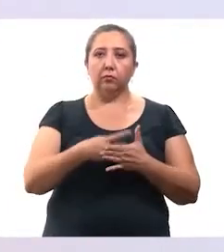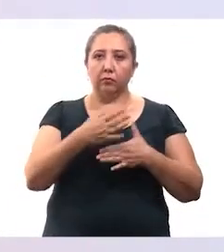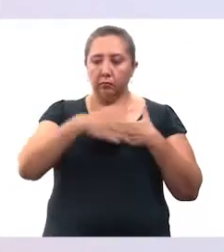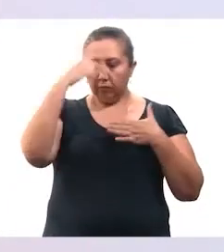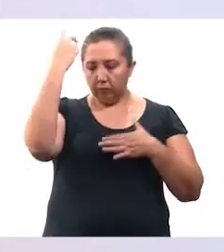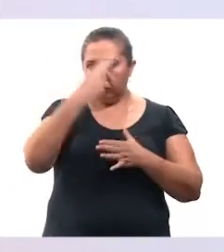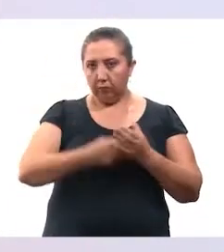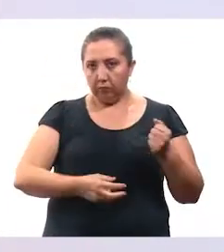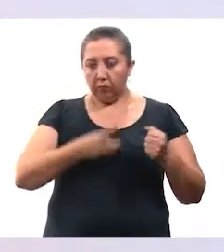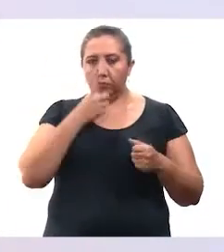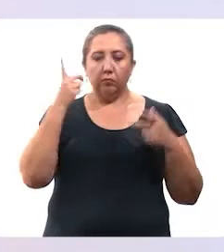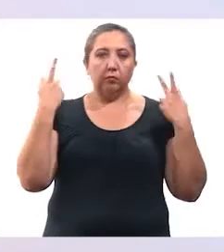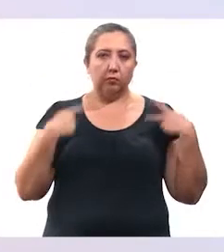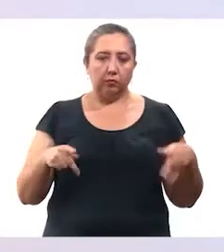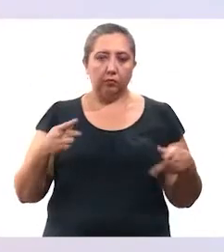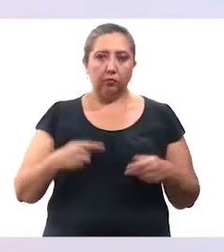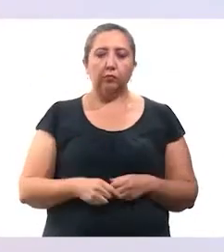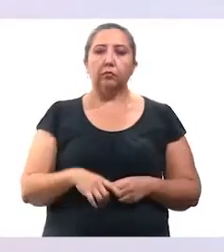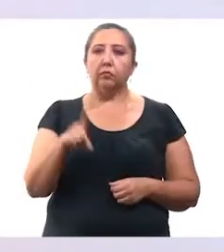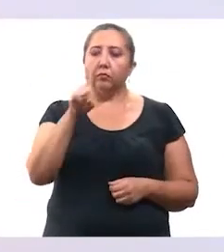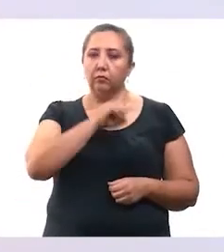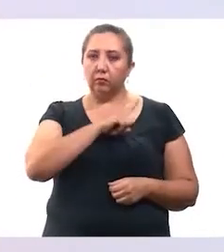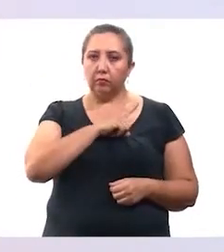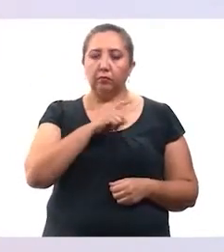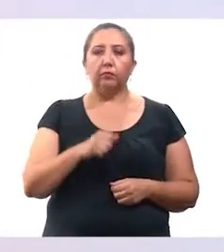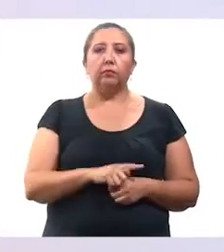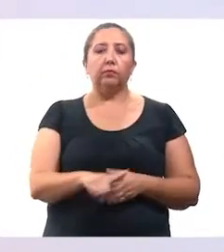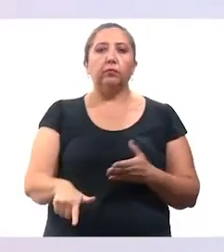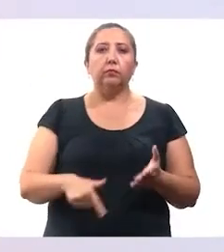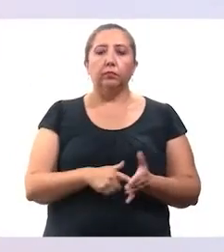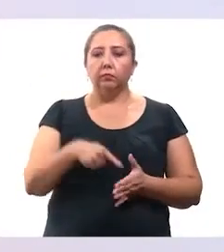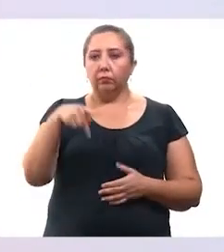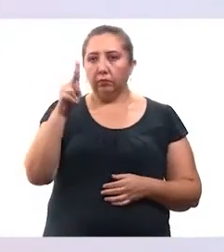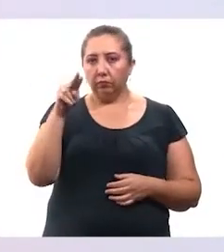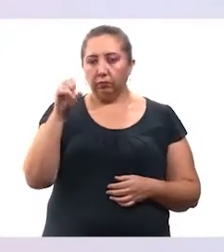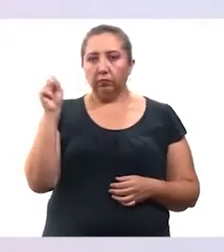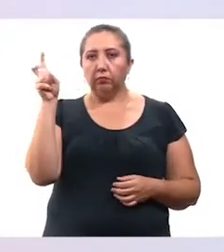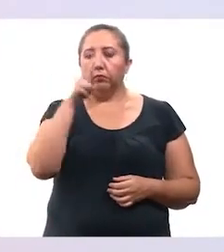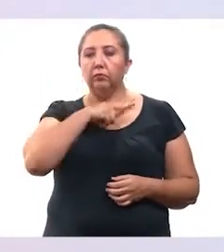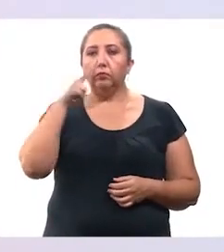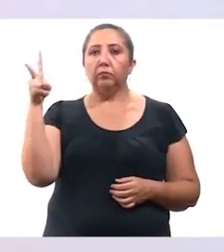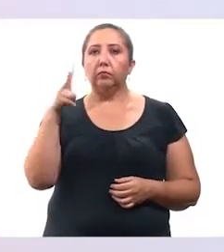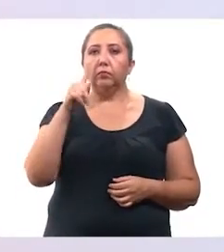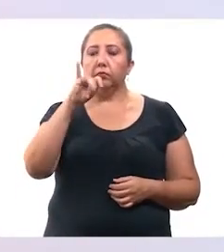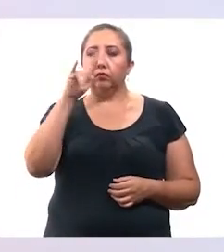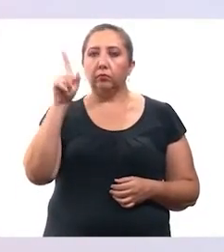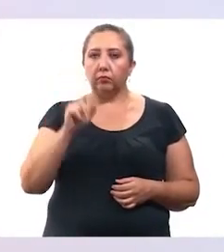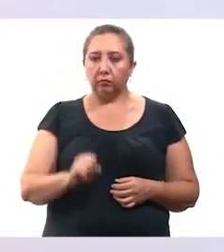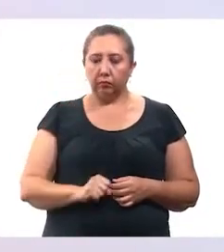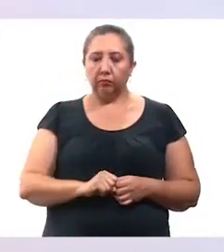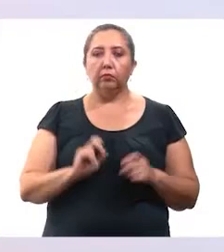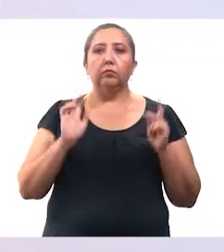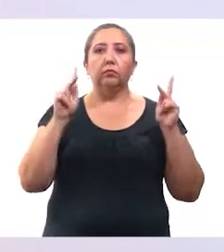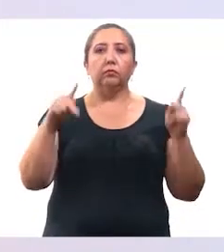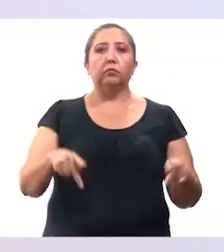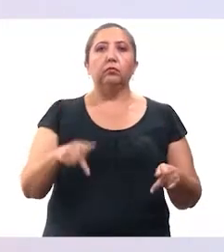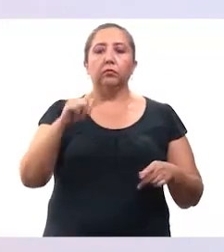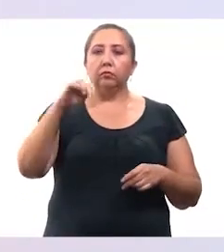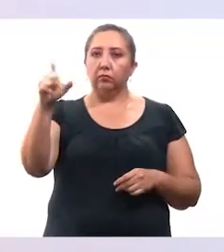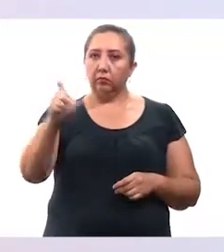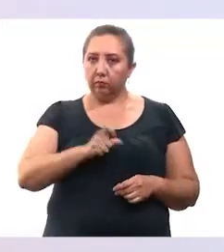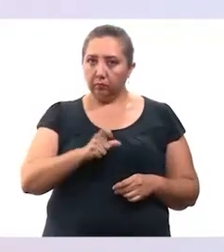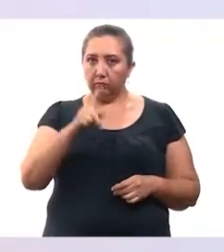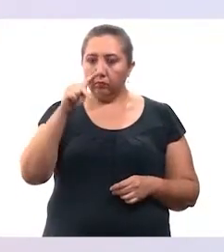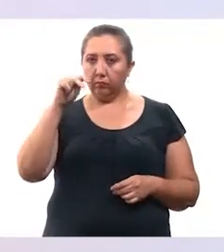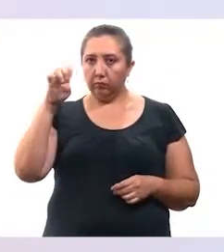tak 17 javo, ixil 30 mektan kajo, payeltankes, katsabak tes, xmasakil le bakunao, tealukhalanil ktoxolalex,